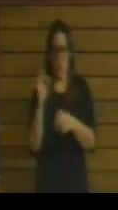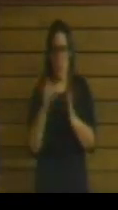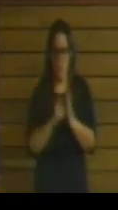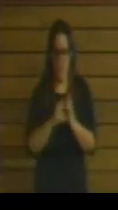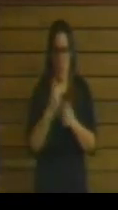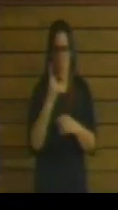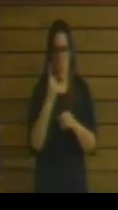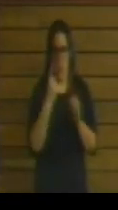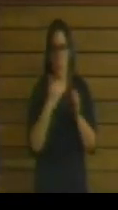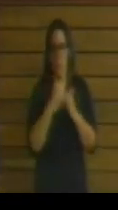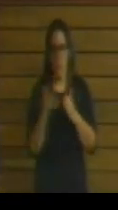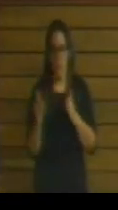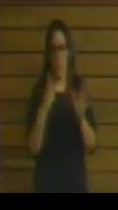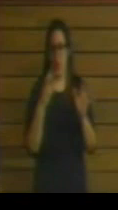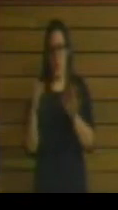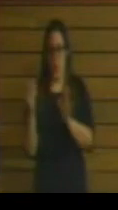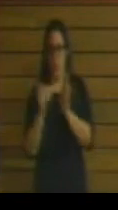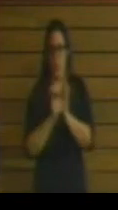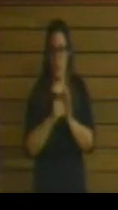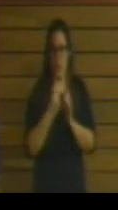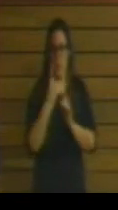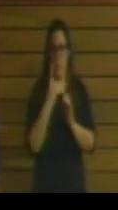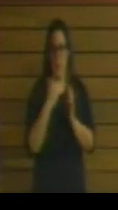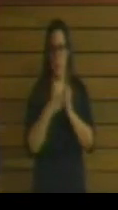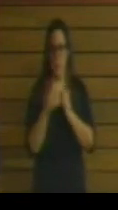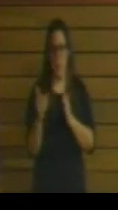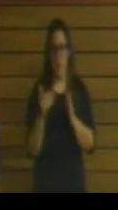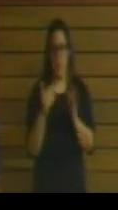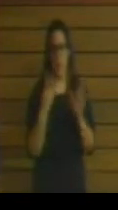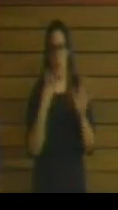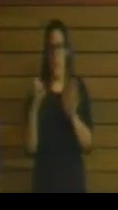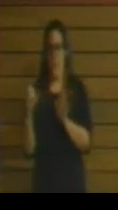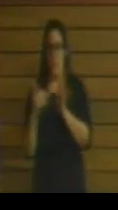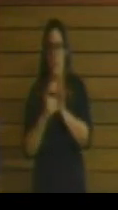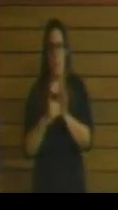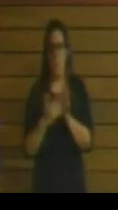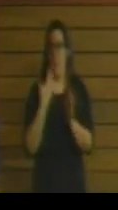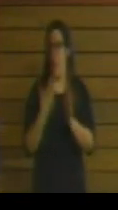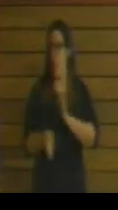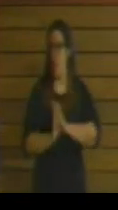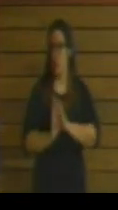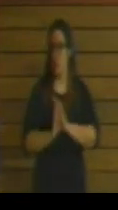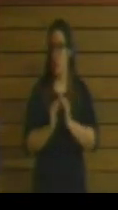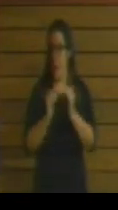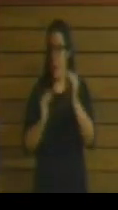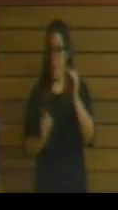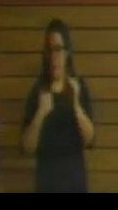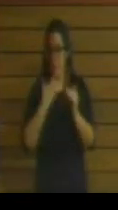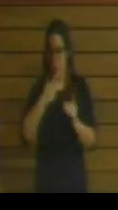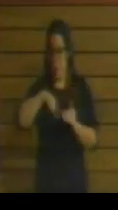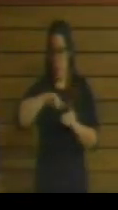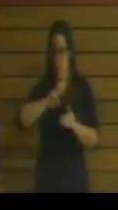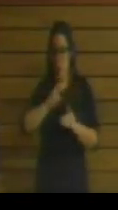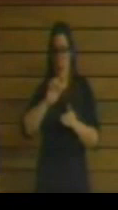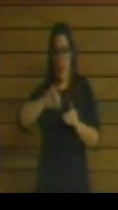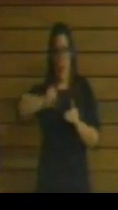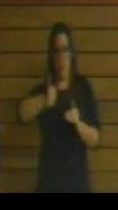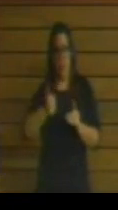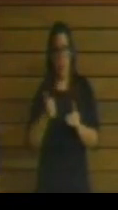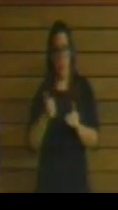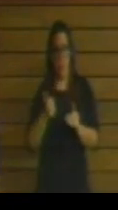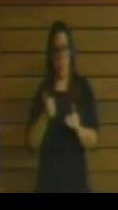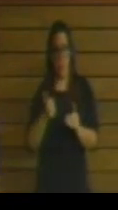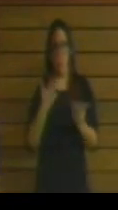novecientos mil, más la enmienda de Podemos, doscientos mil euros más. Pero sigue por debajo de lo aprobado en su día por UPN. Y por lo tanto,